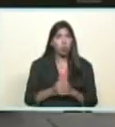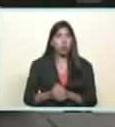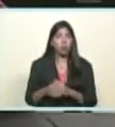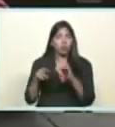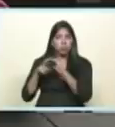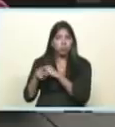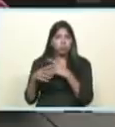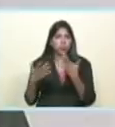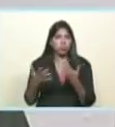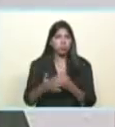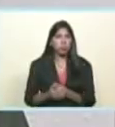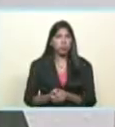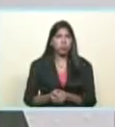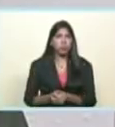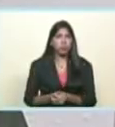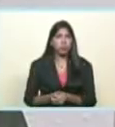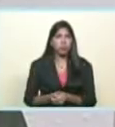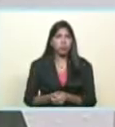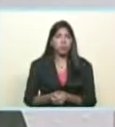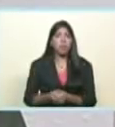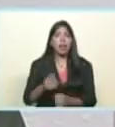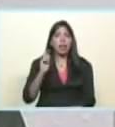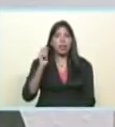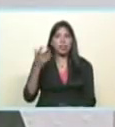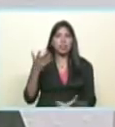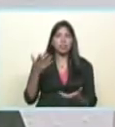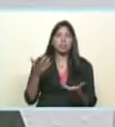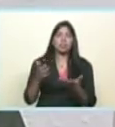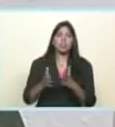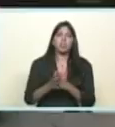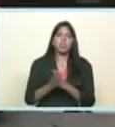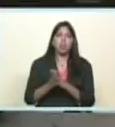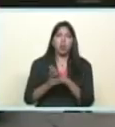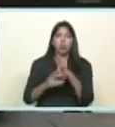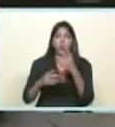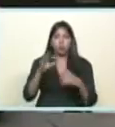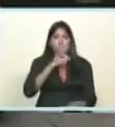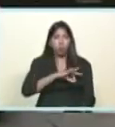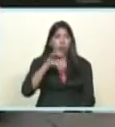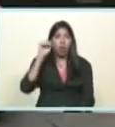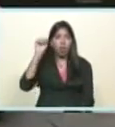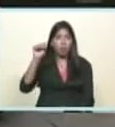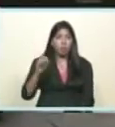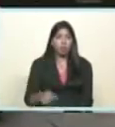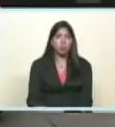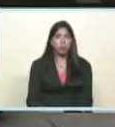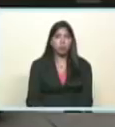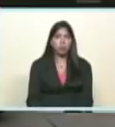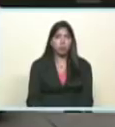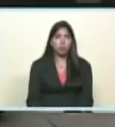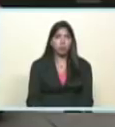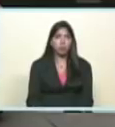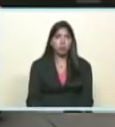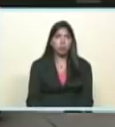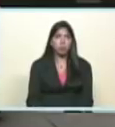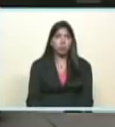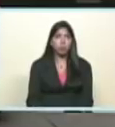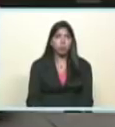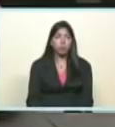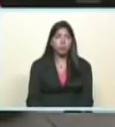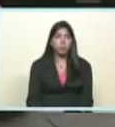del comandante Chávez a la teoría a la tesis y a la construcción del socialismo el socialismo comunal compadre